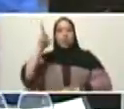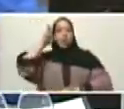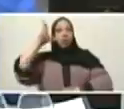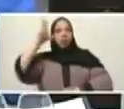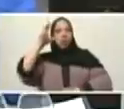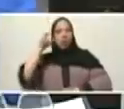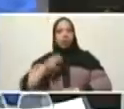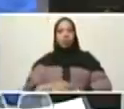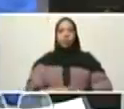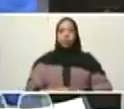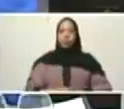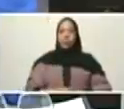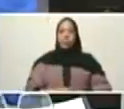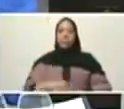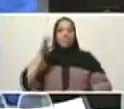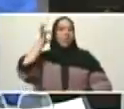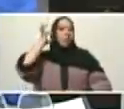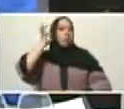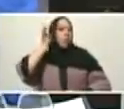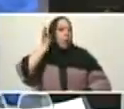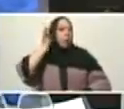a una mujer